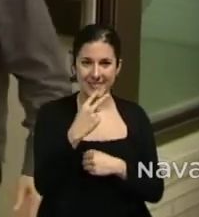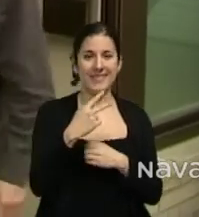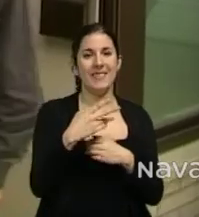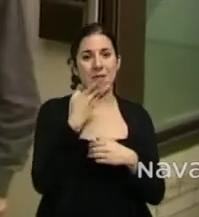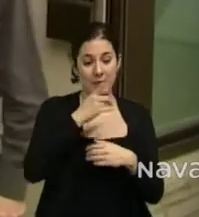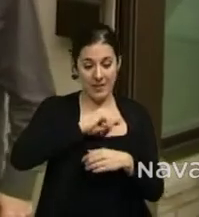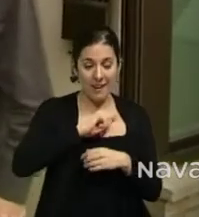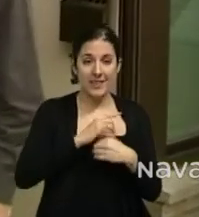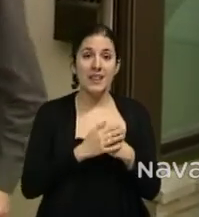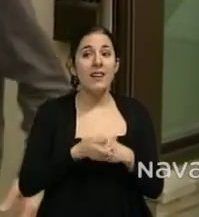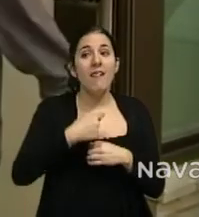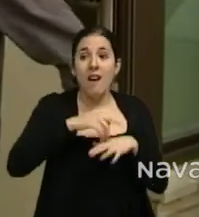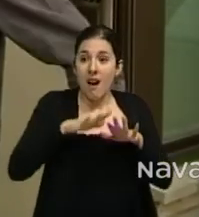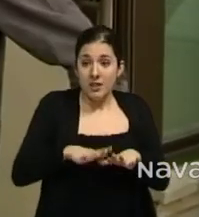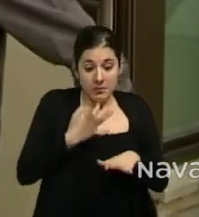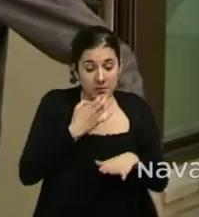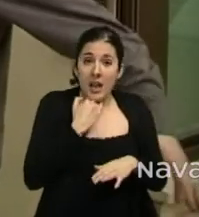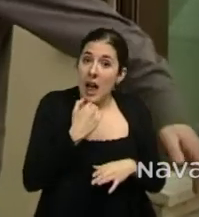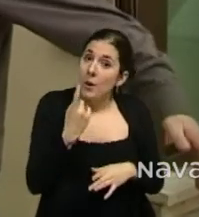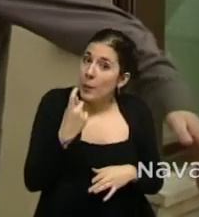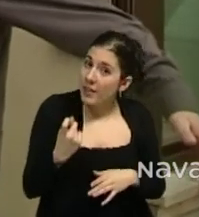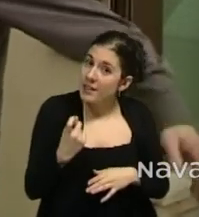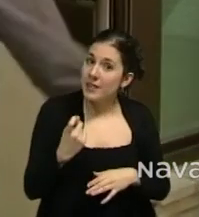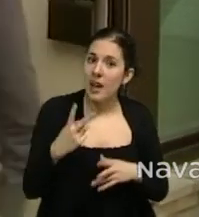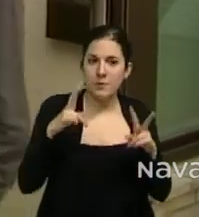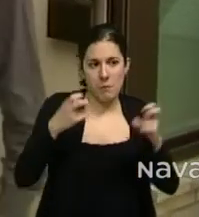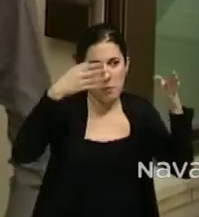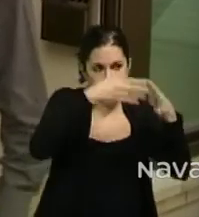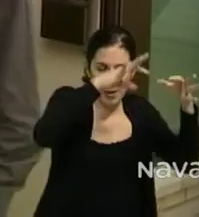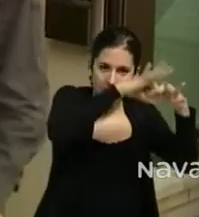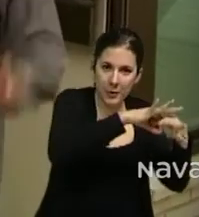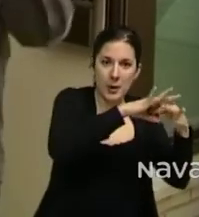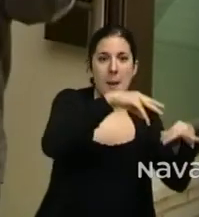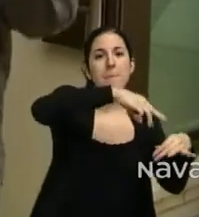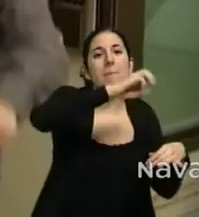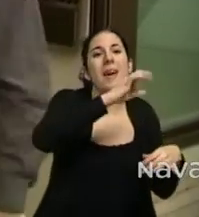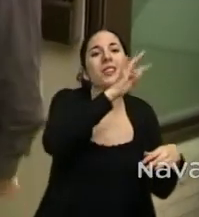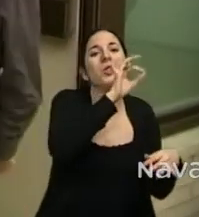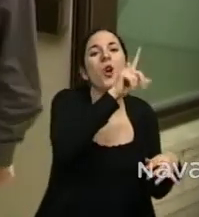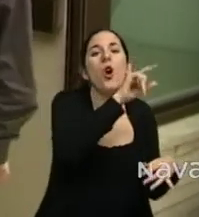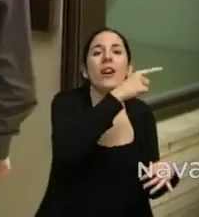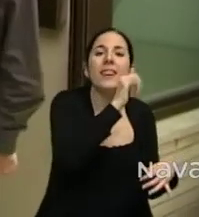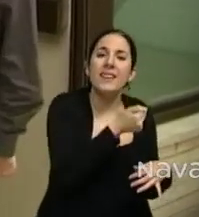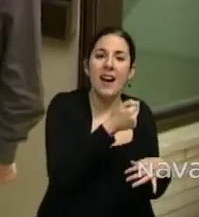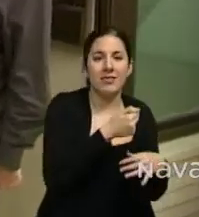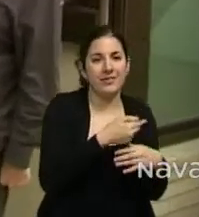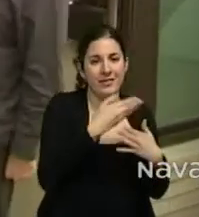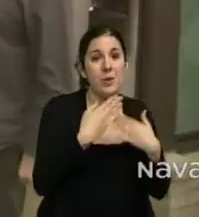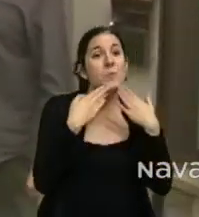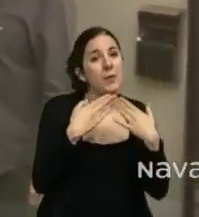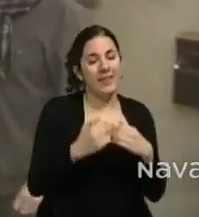que nos tenéis para cualquier cosa que queráis en relación con la metrología y la calibración de instrumentos. Muy bien, que vaya muy bien. Hasta luego.